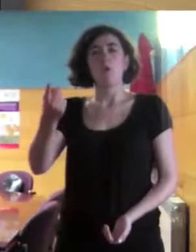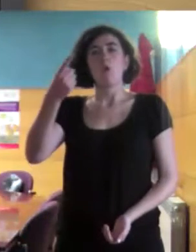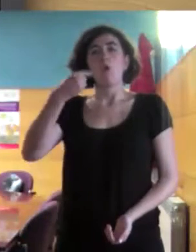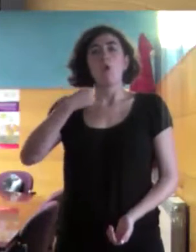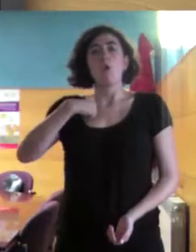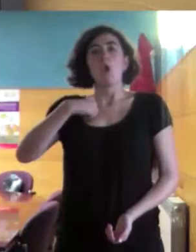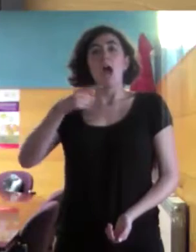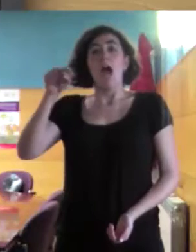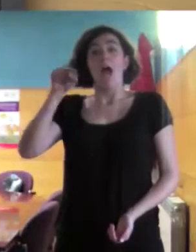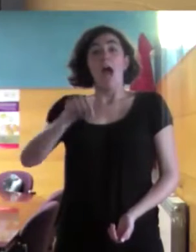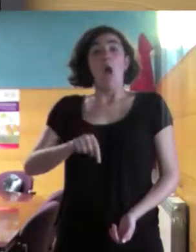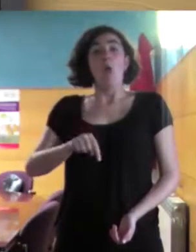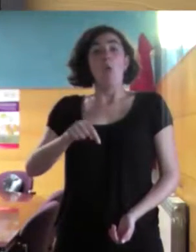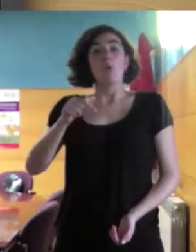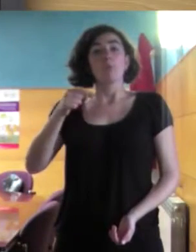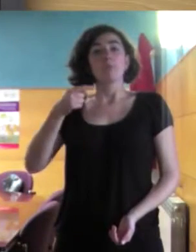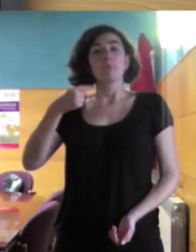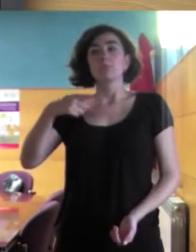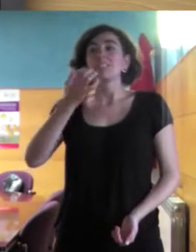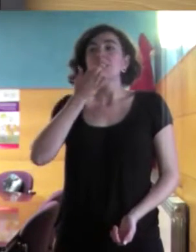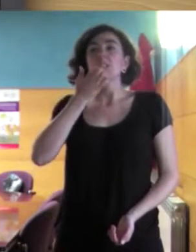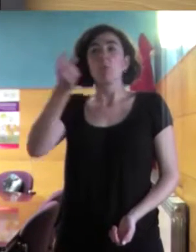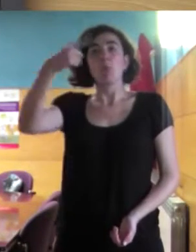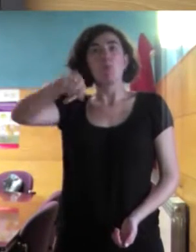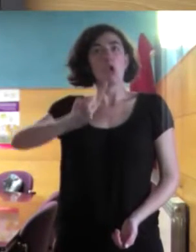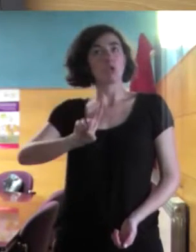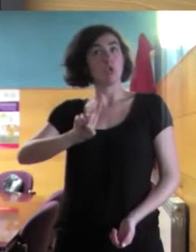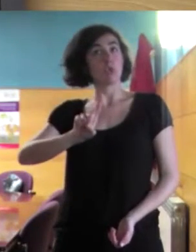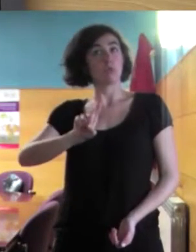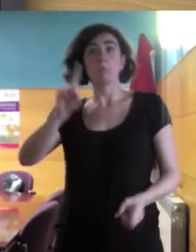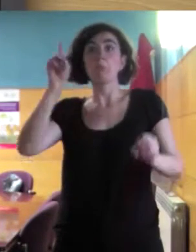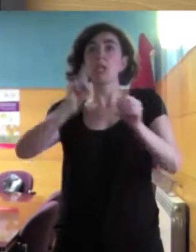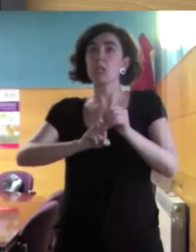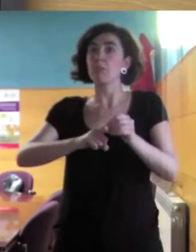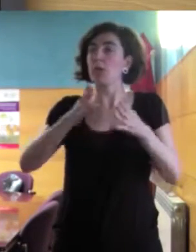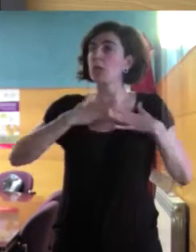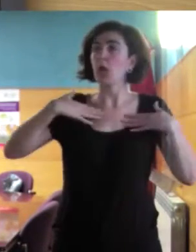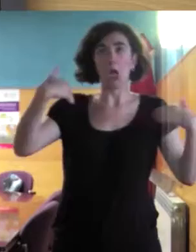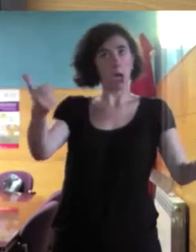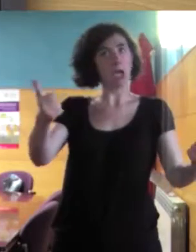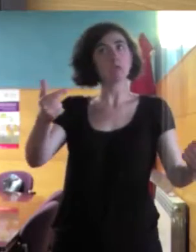y a formar parte de ellas cuando queráis. Estáis invitados e invitadas.